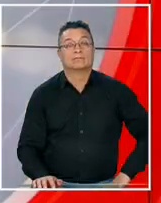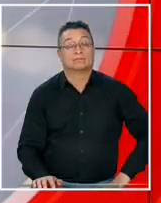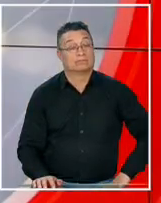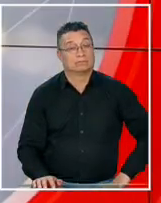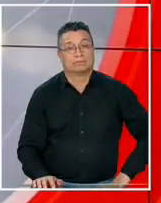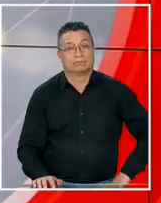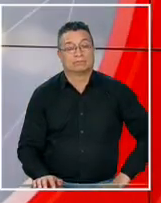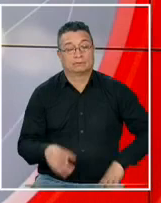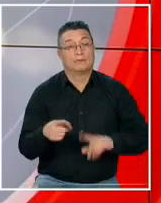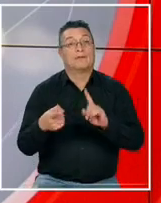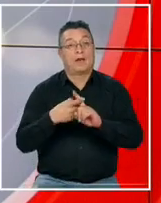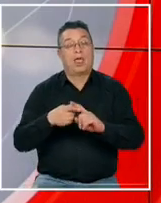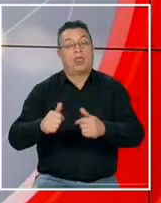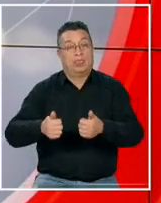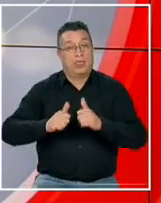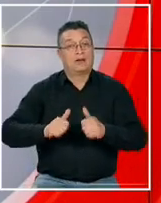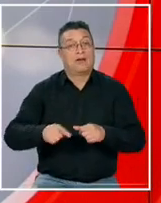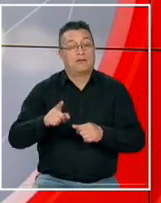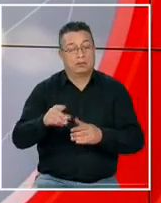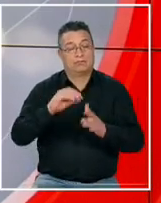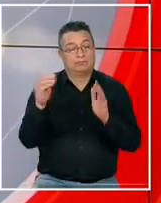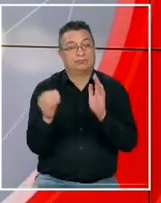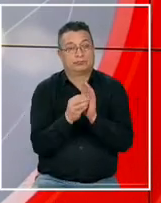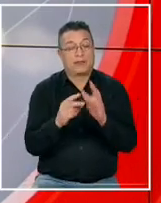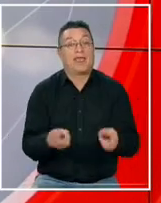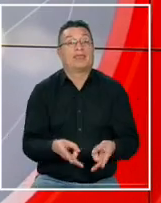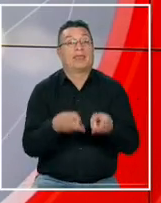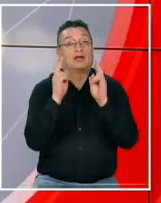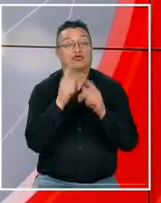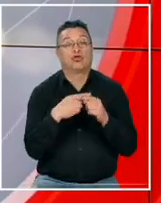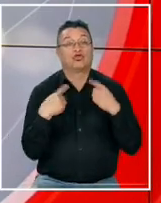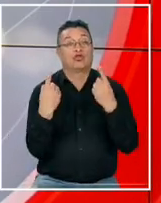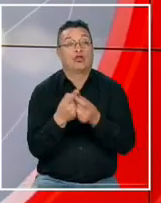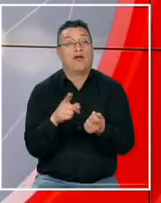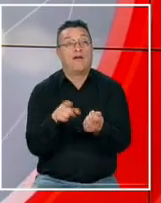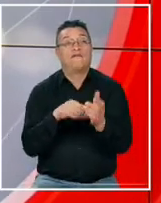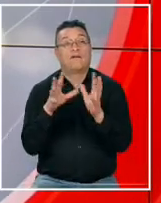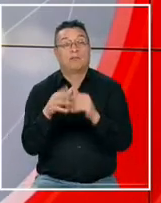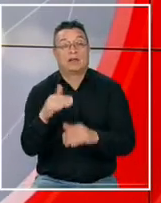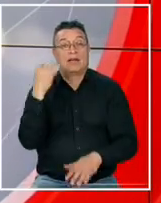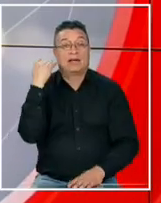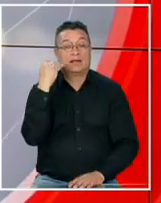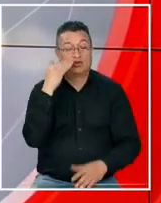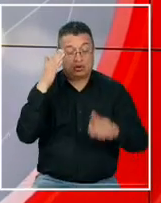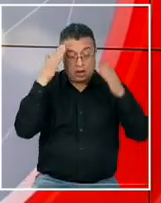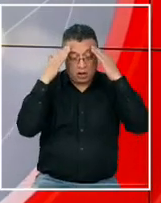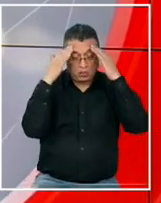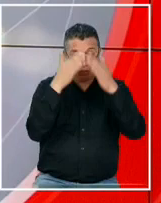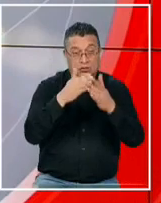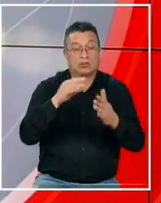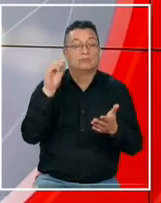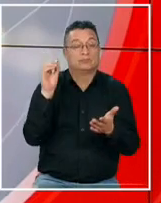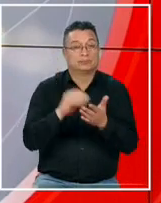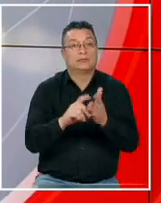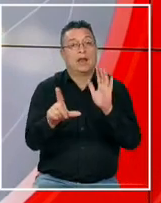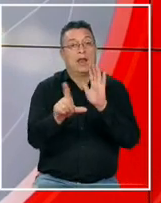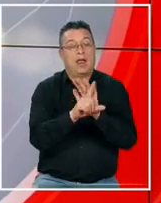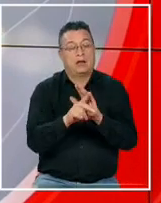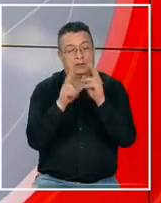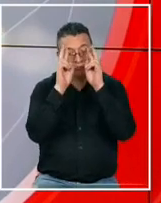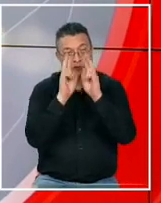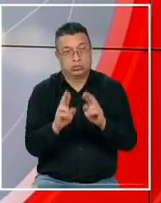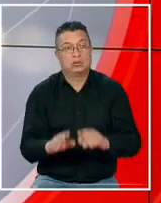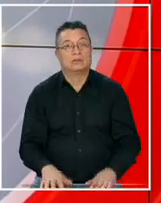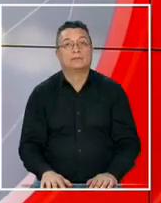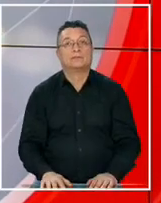bueno hay un desafío enorme por supuesto por implementar los derechos que tienen todas las familias y todos los niños con espectro autista para que se implemente y se respete la ley exactamente